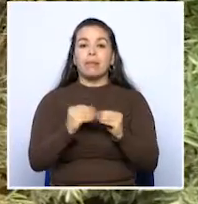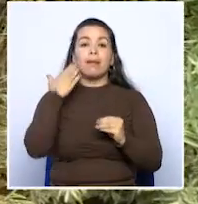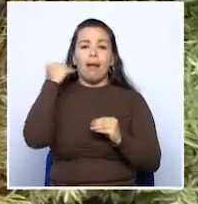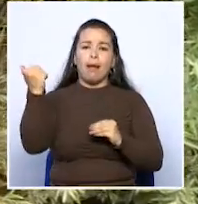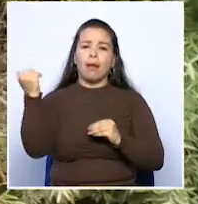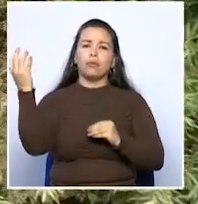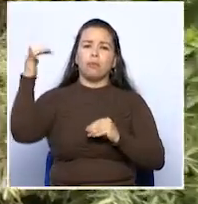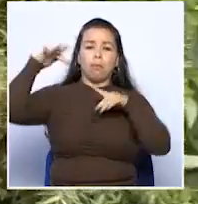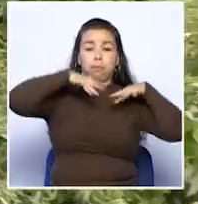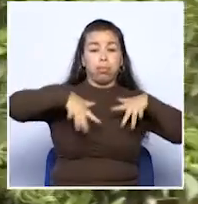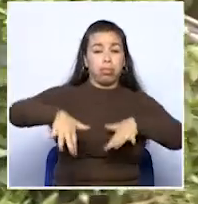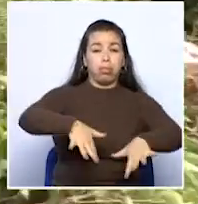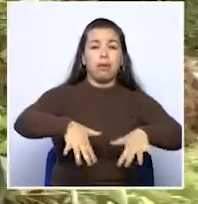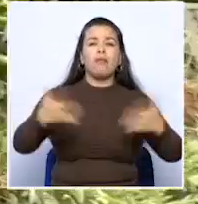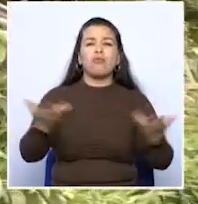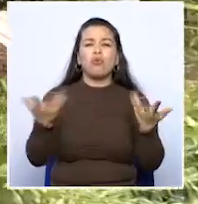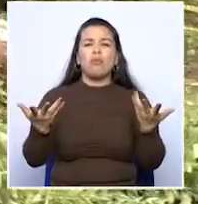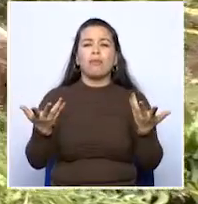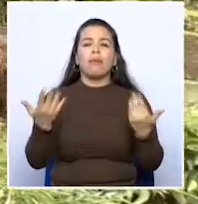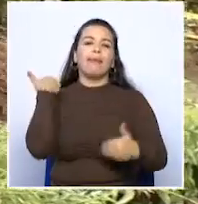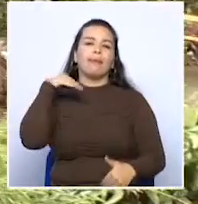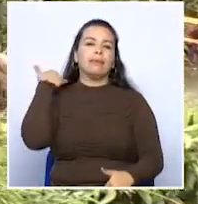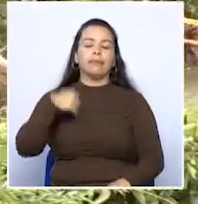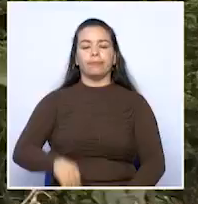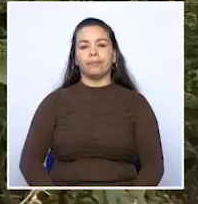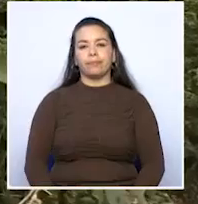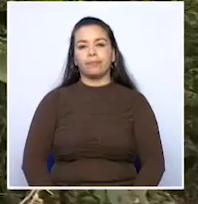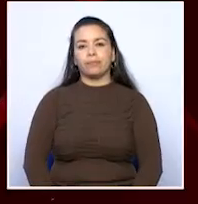durante deslizamiento en la ciudad de Armenia.